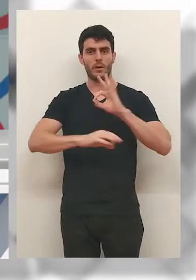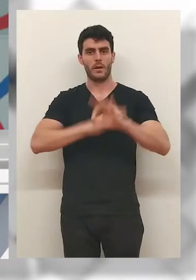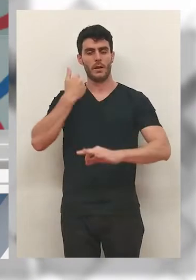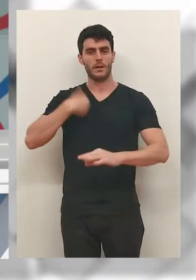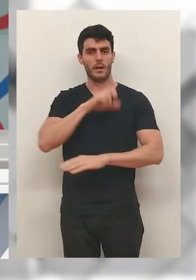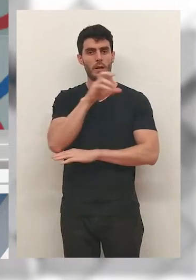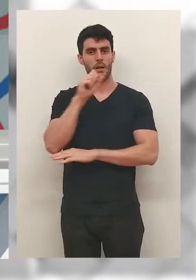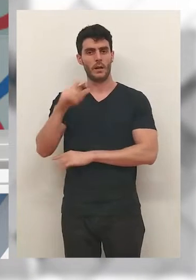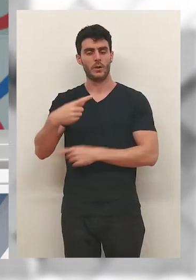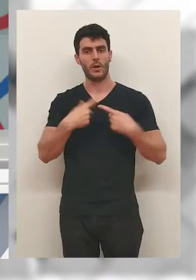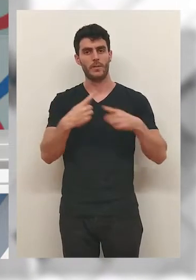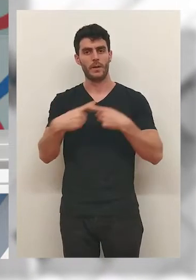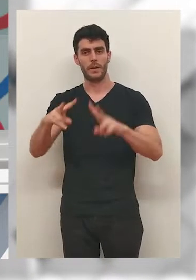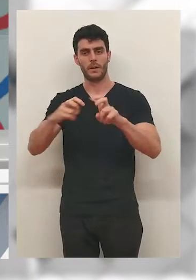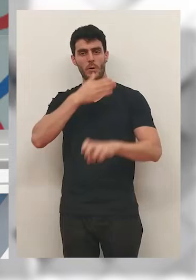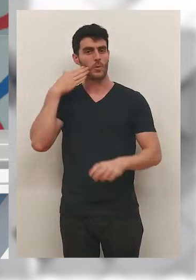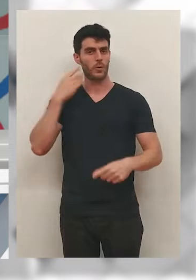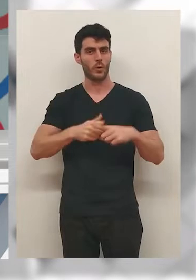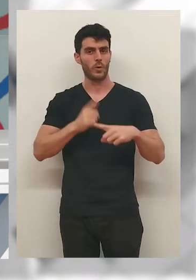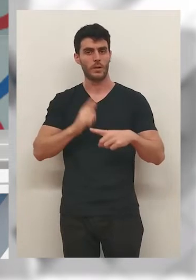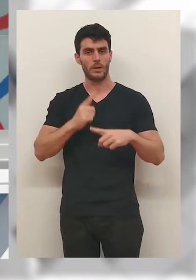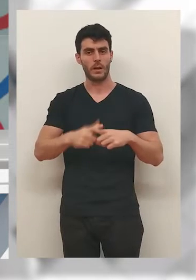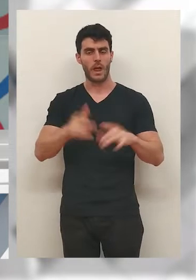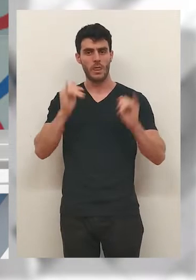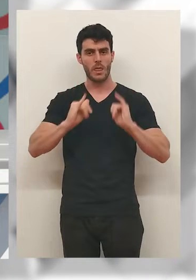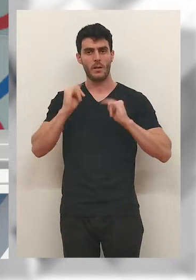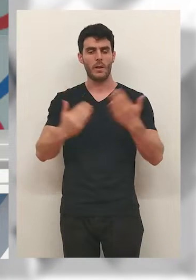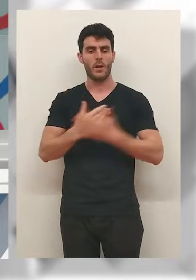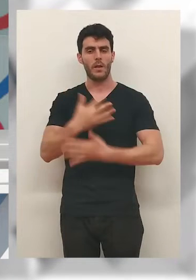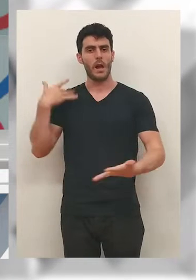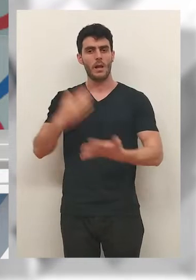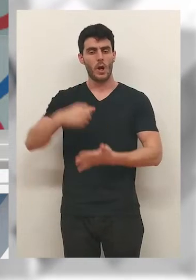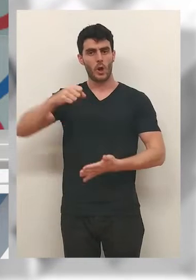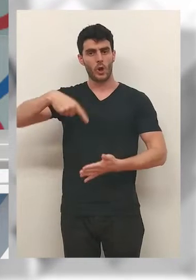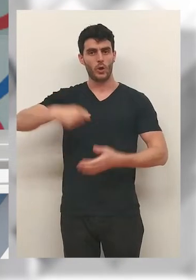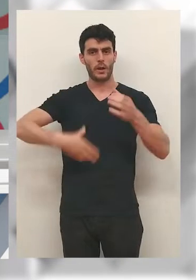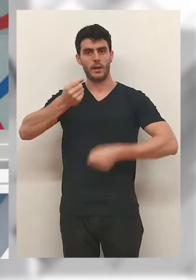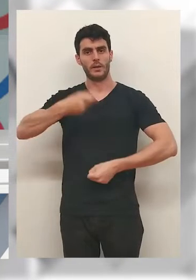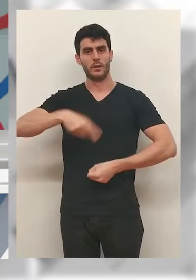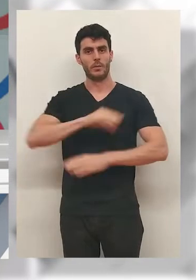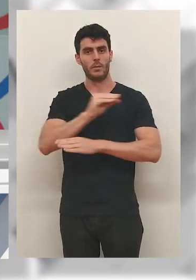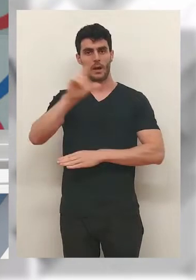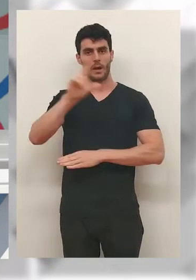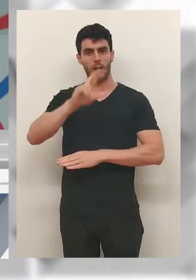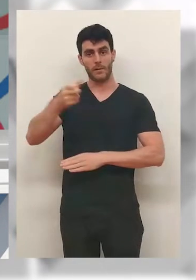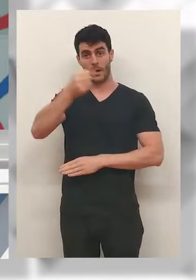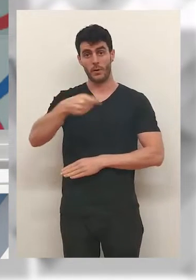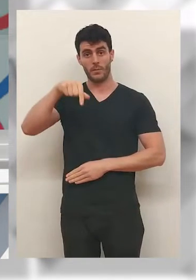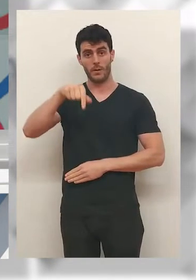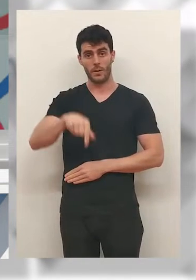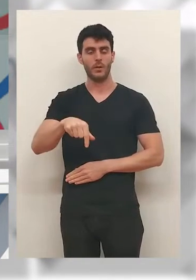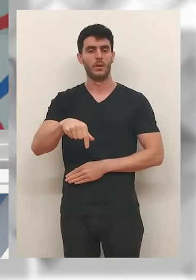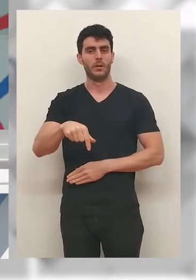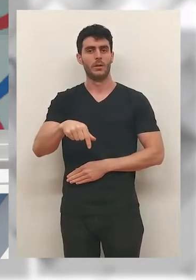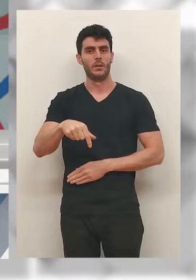Porque el Ayuntamiento de Logroño ha organizado ya diferentes actos en torno al orgullo que se están celebrando ya en la ciudad desde hace días, en la Gota de Leche o la Biblioteca